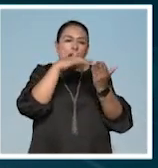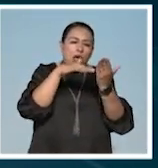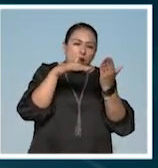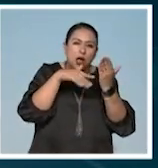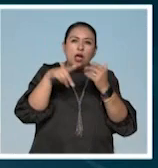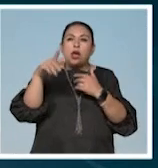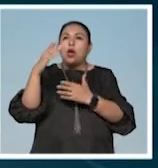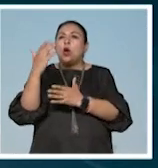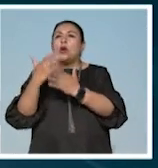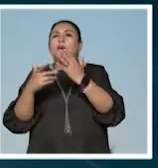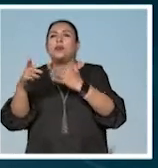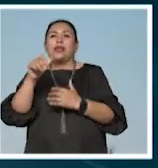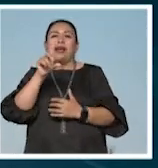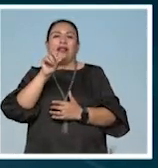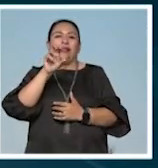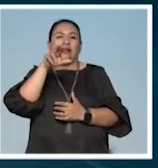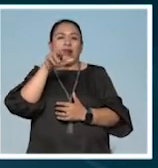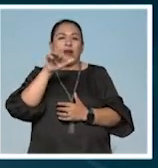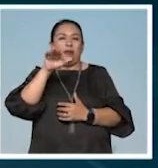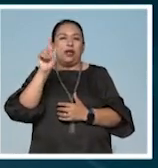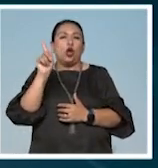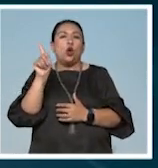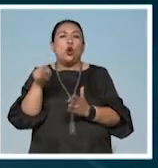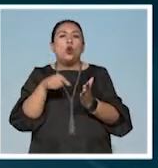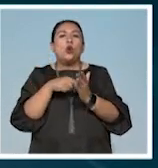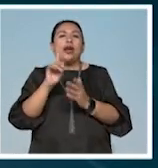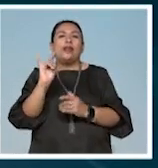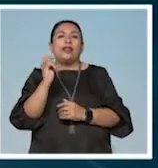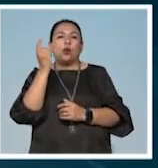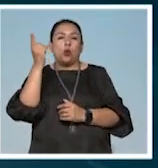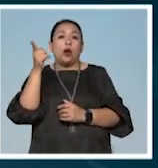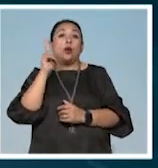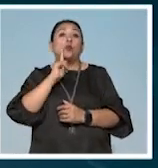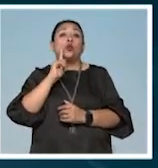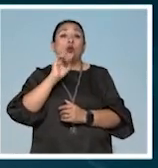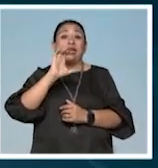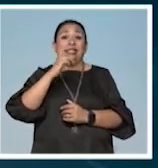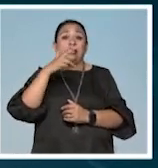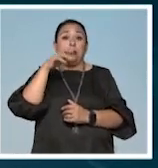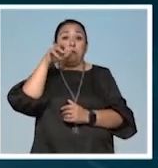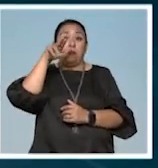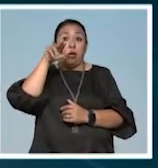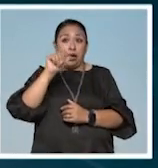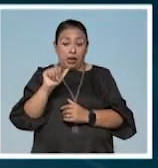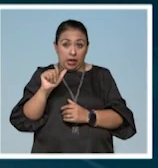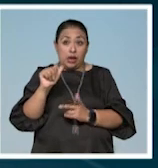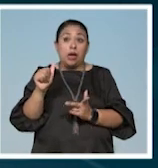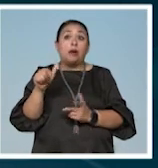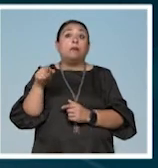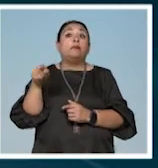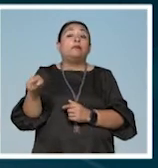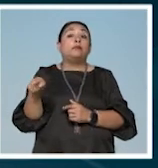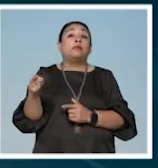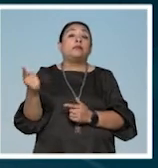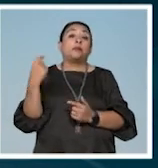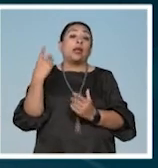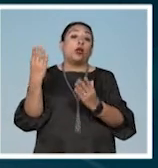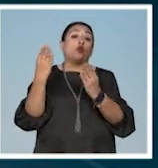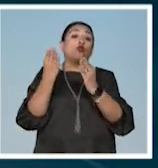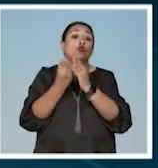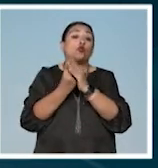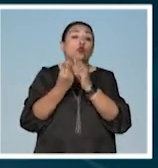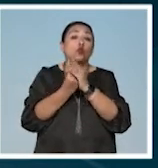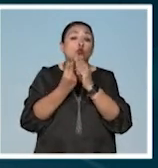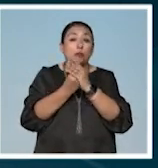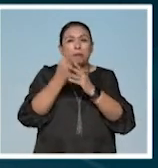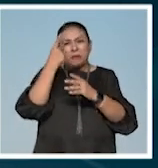Contratamos a Adriana Mercado de Tijuana, que es una chamana así y que nos vino a dar cursos como